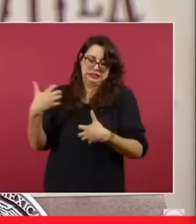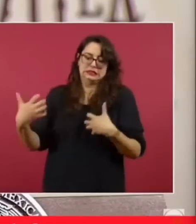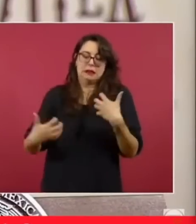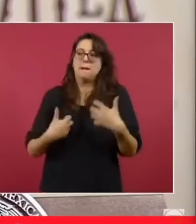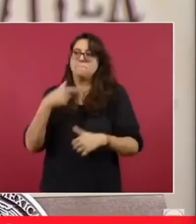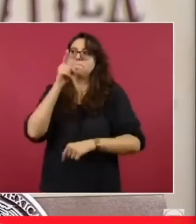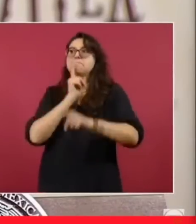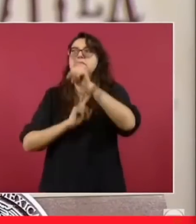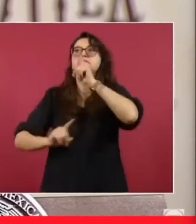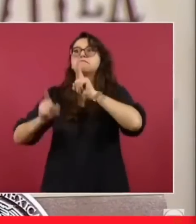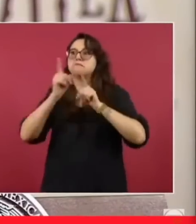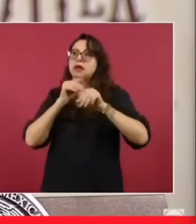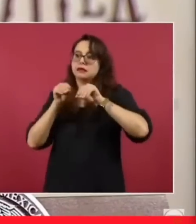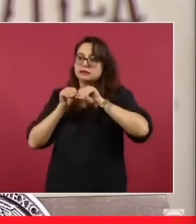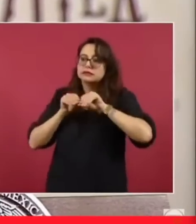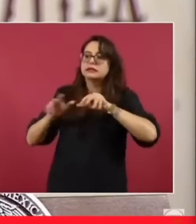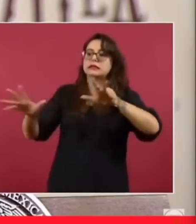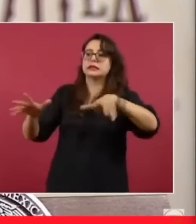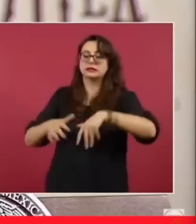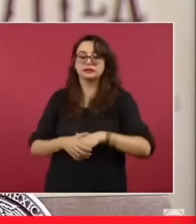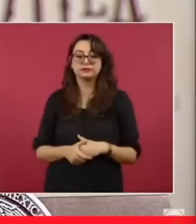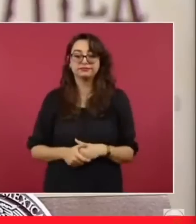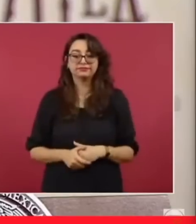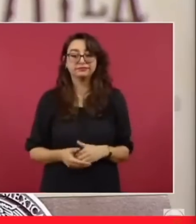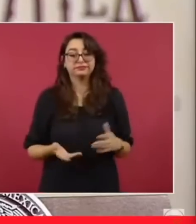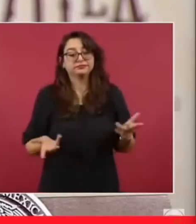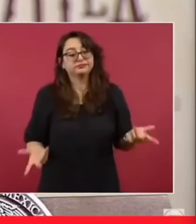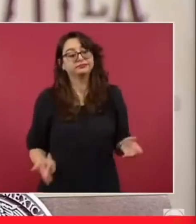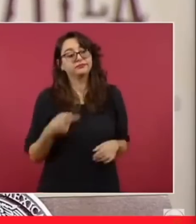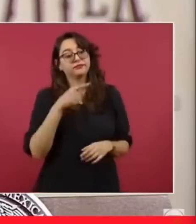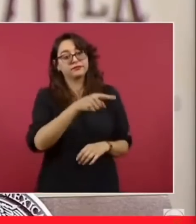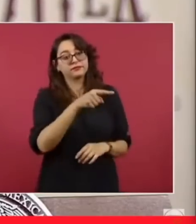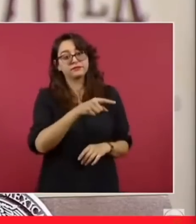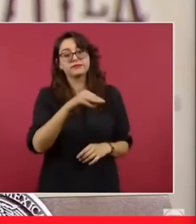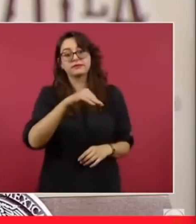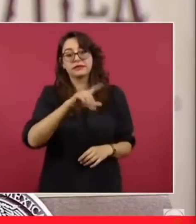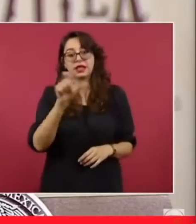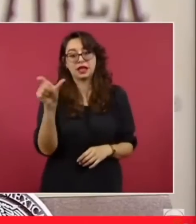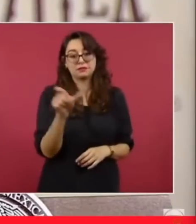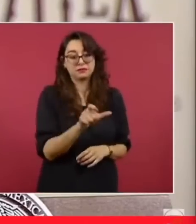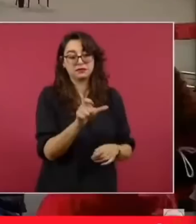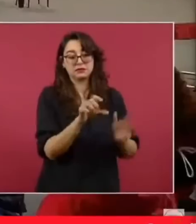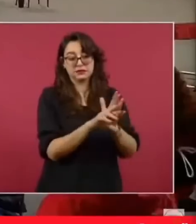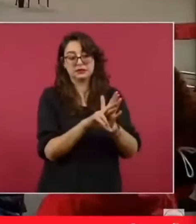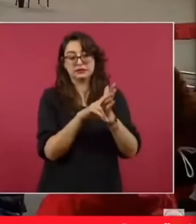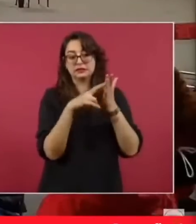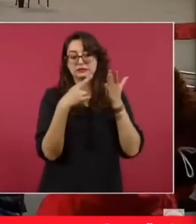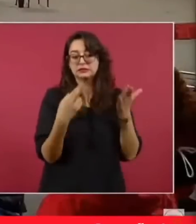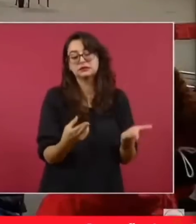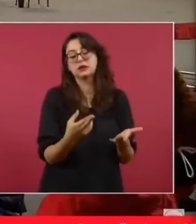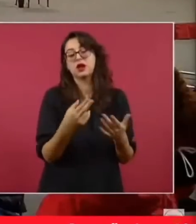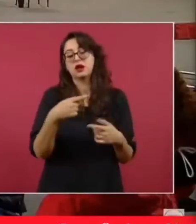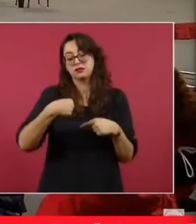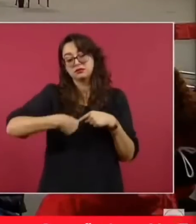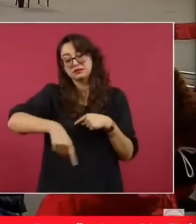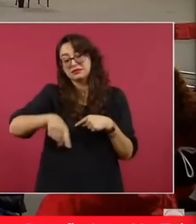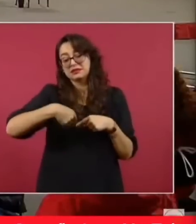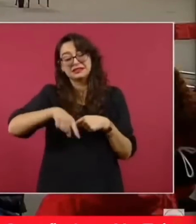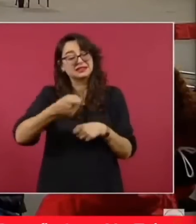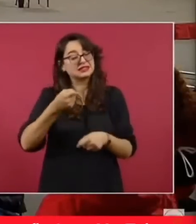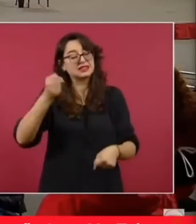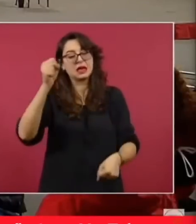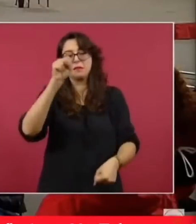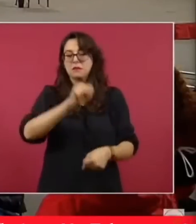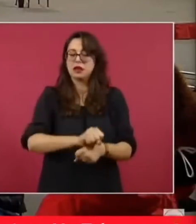revista vinculada con el periódico El Universal. Miren, todo fue por